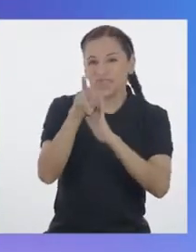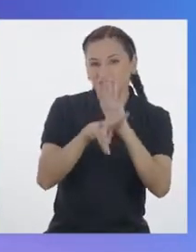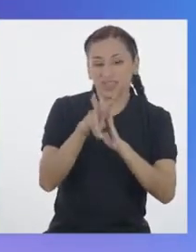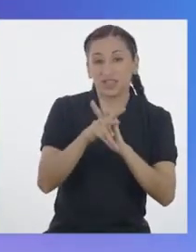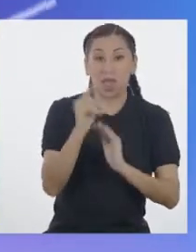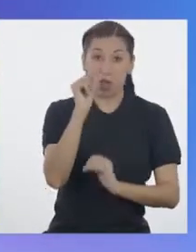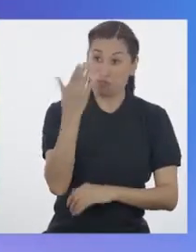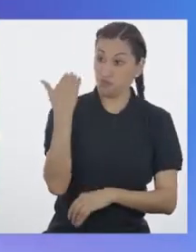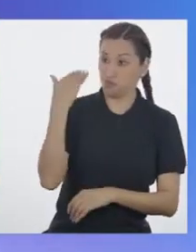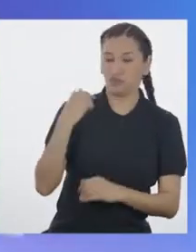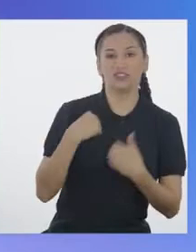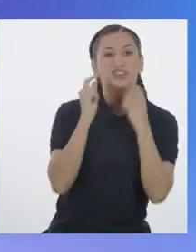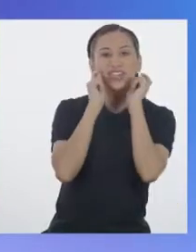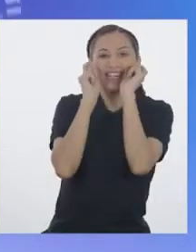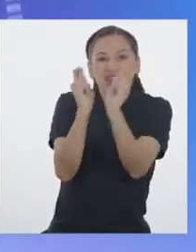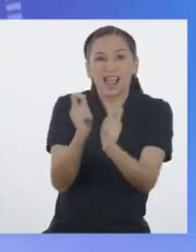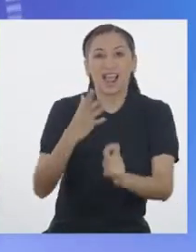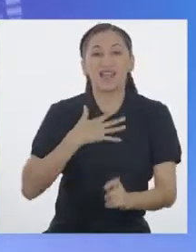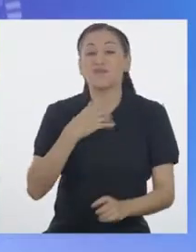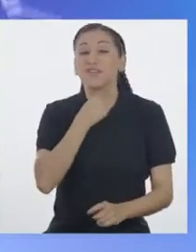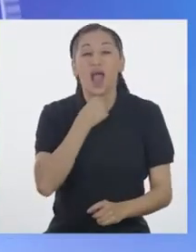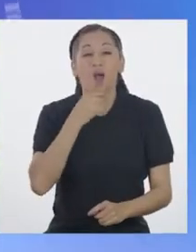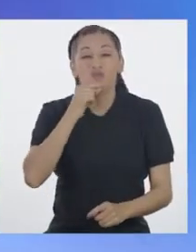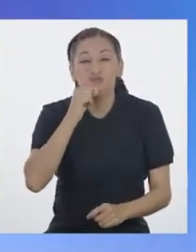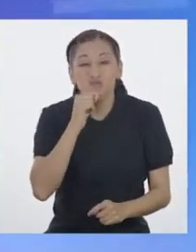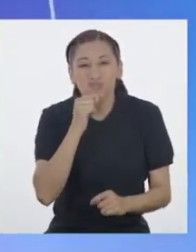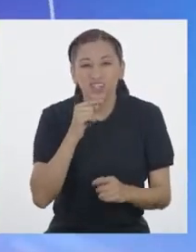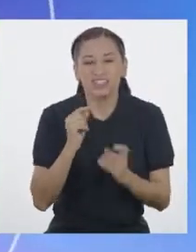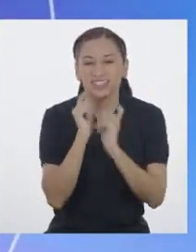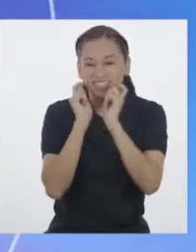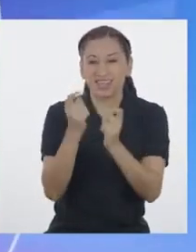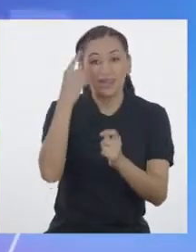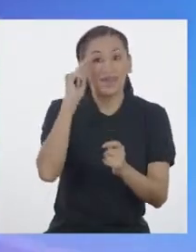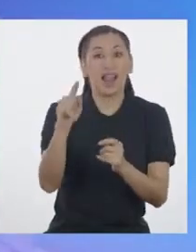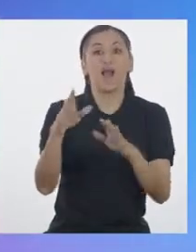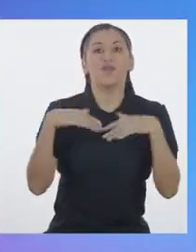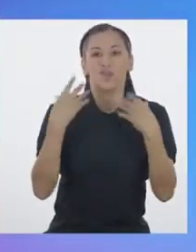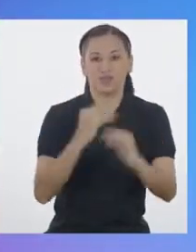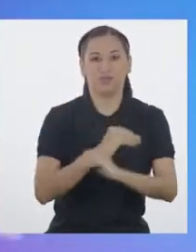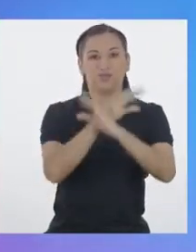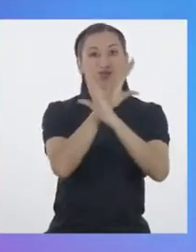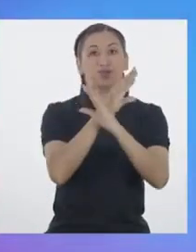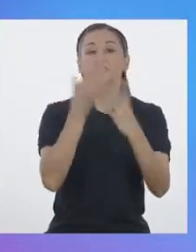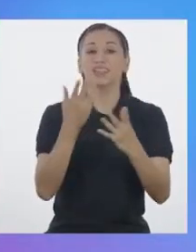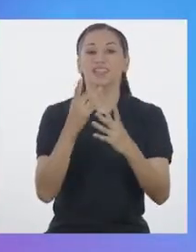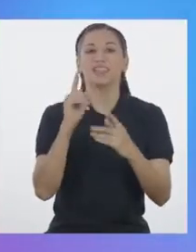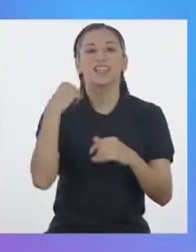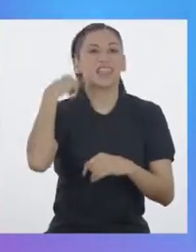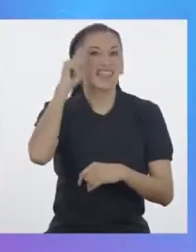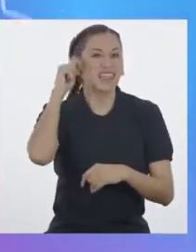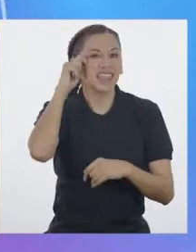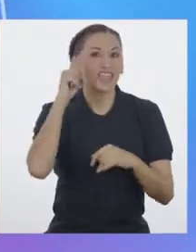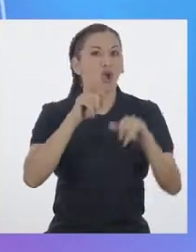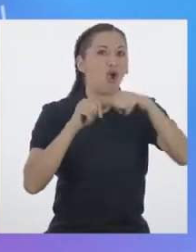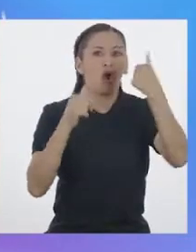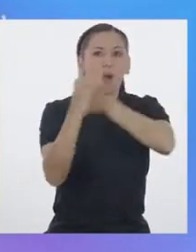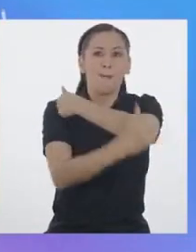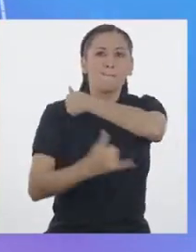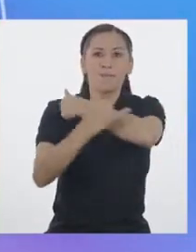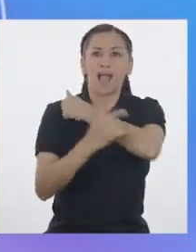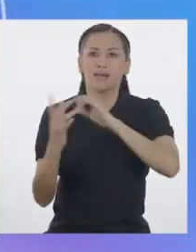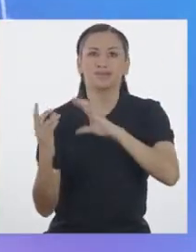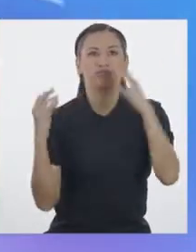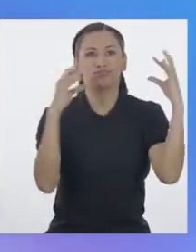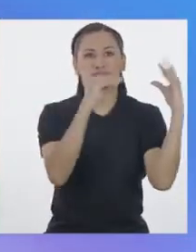Hace poco, le regalamos un celular a mi abuelita para que pueda hablar con mis tíos que están en otros países.